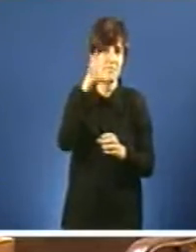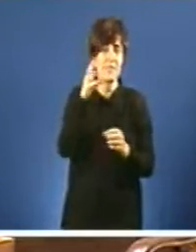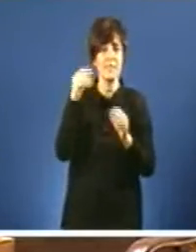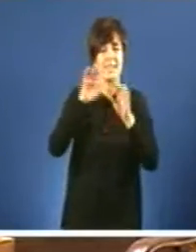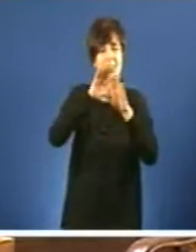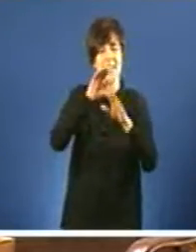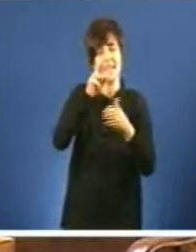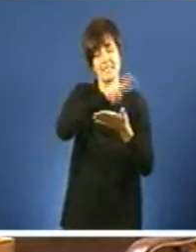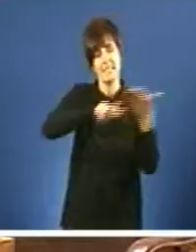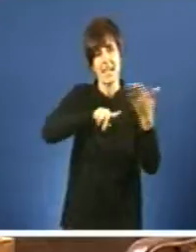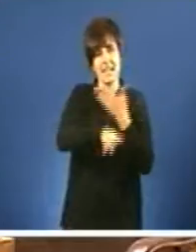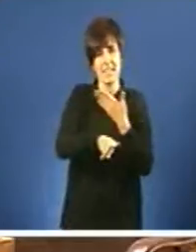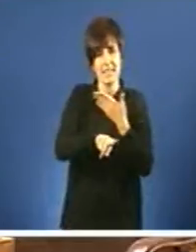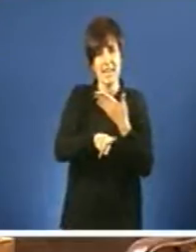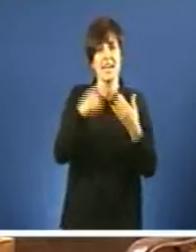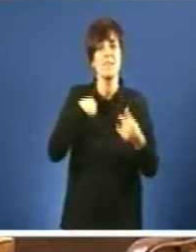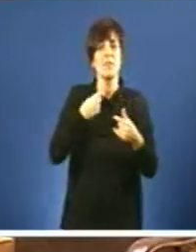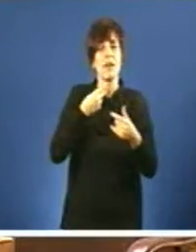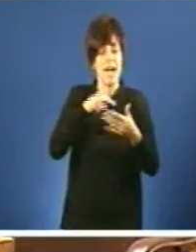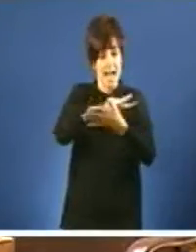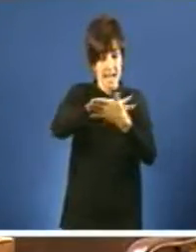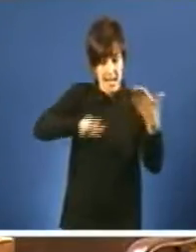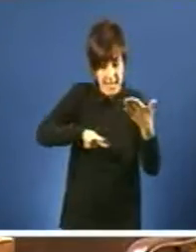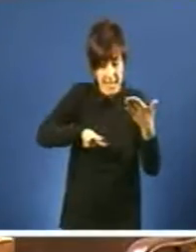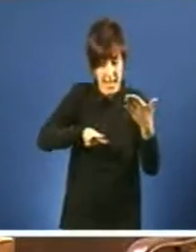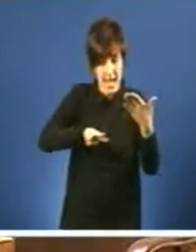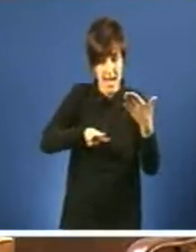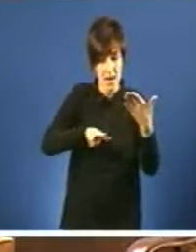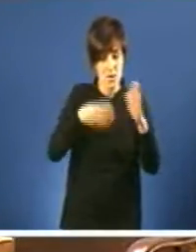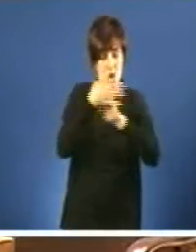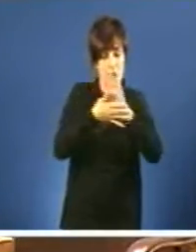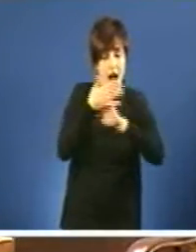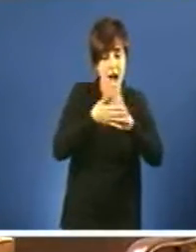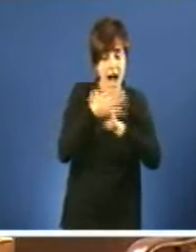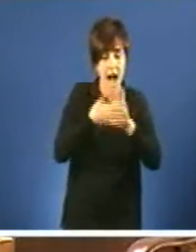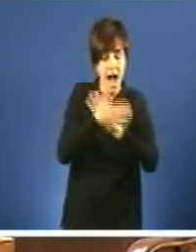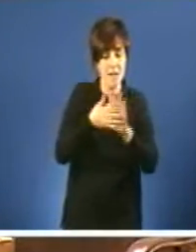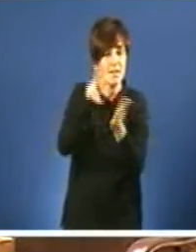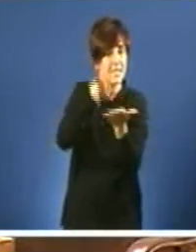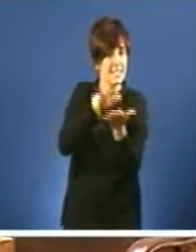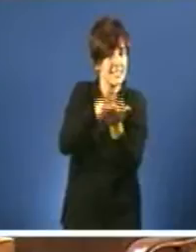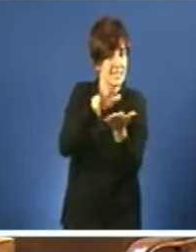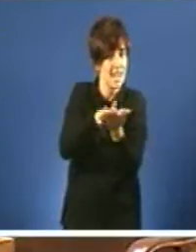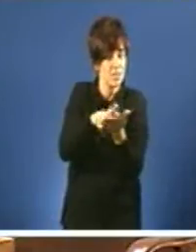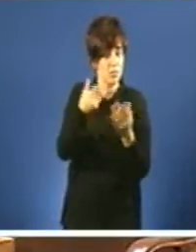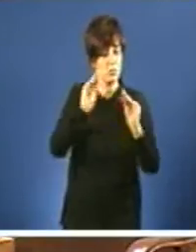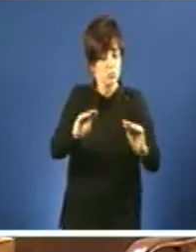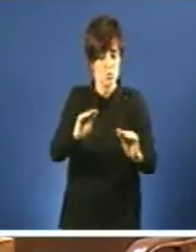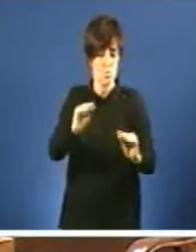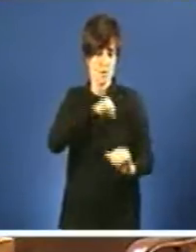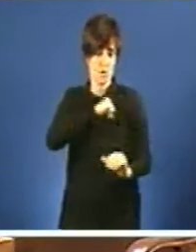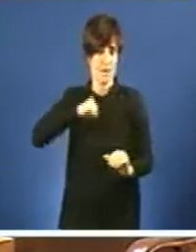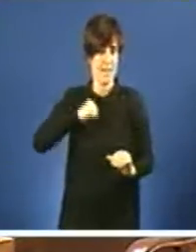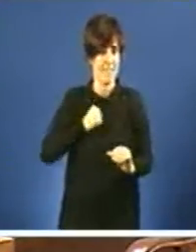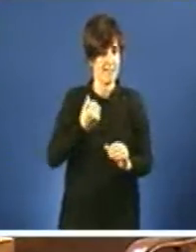dominación de Galiza en desxamai será efectiva entre mentres fale un idioma diferente do castelán. E ese é o problema, señor Feijó. A